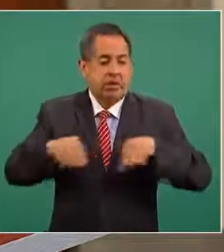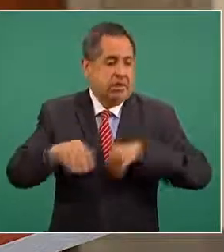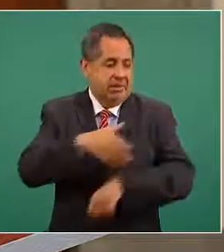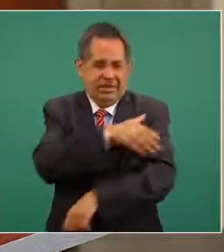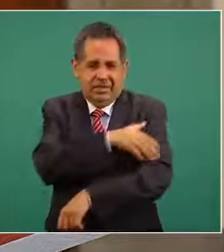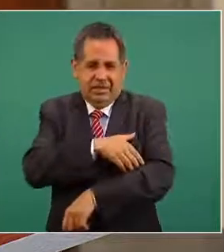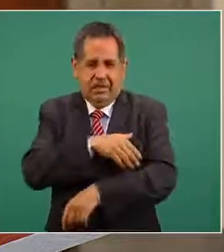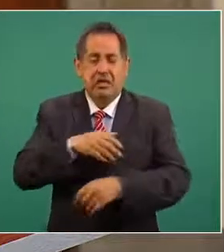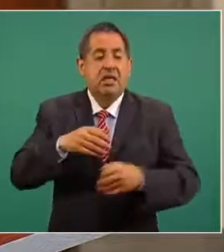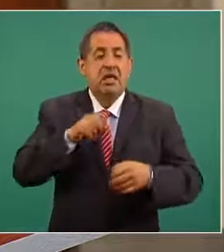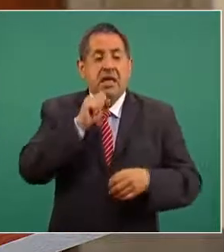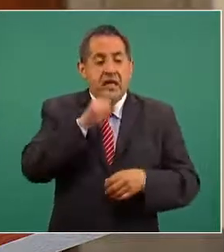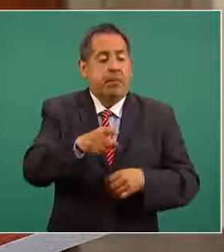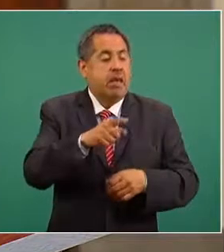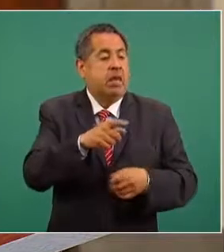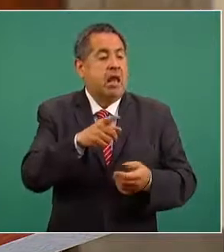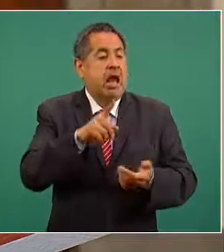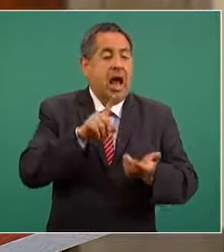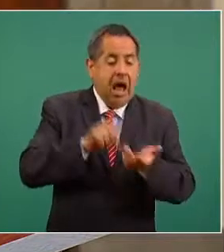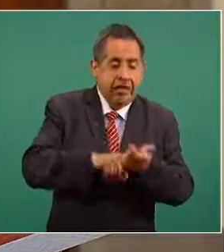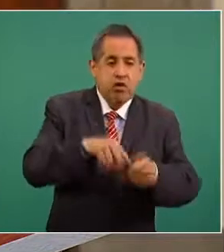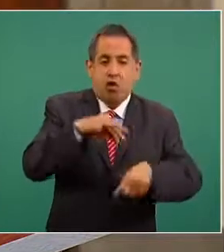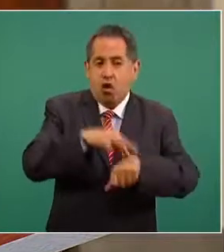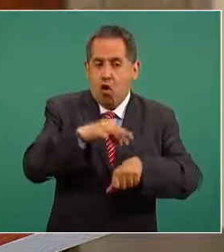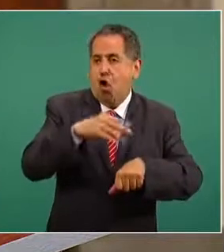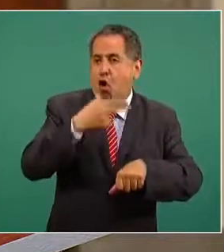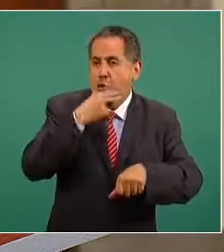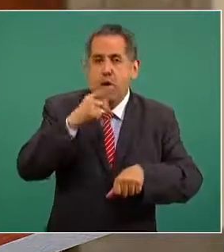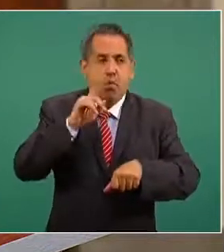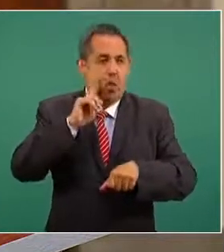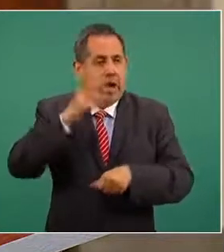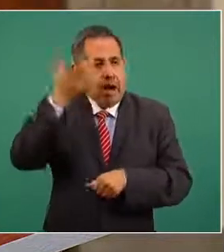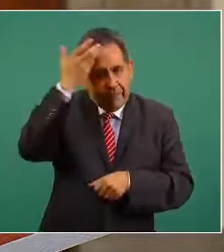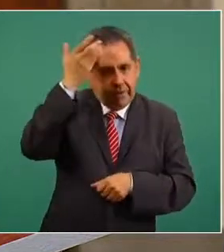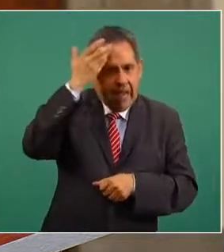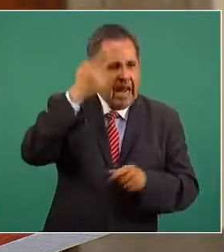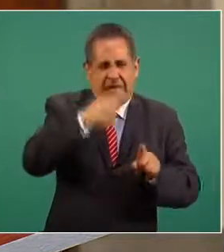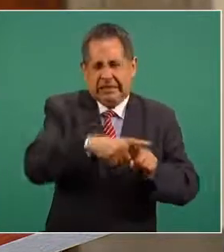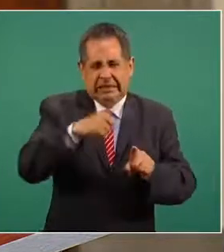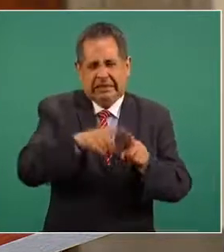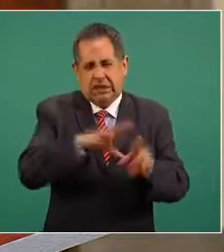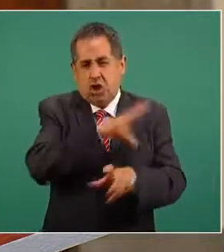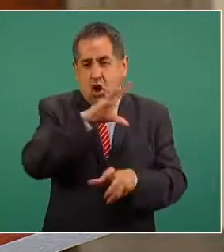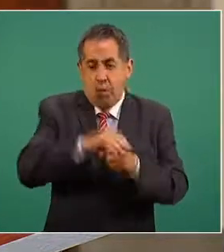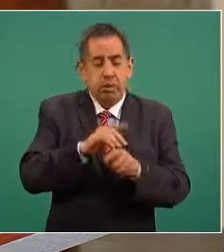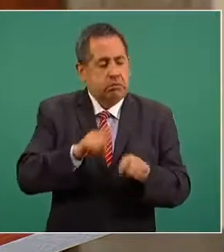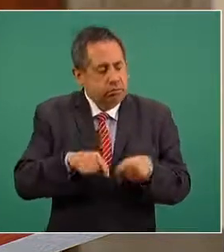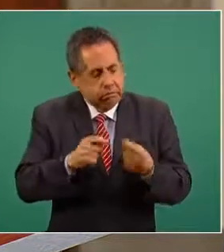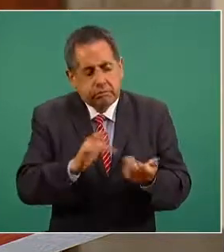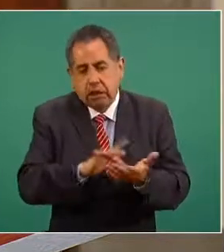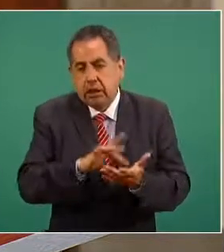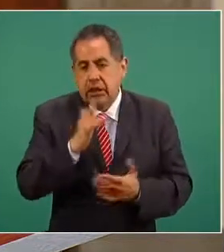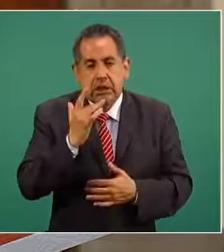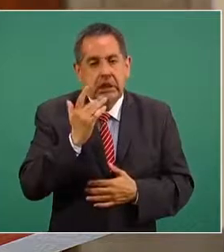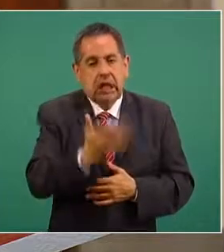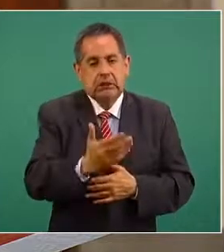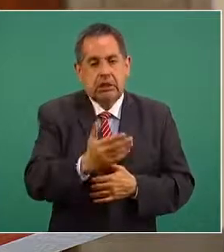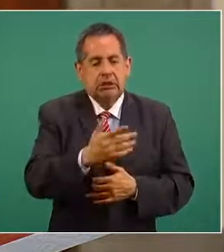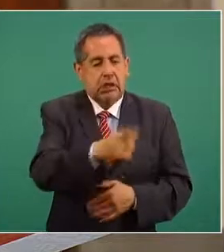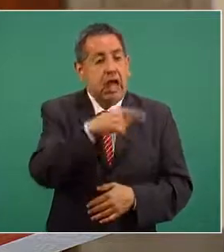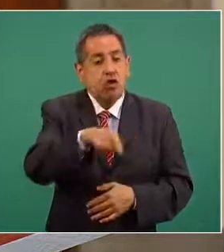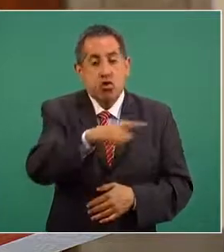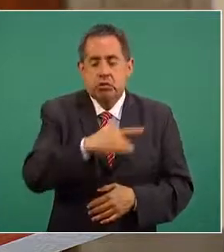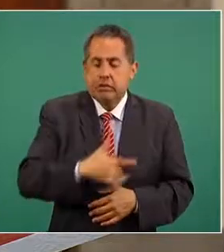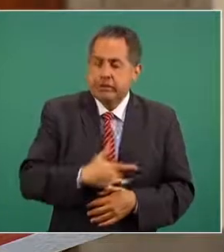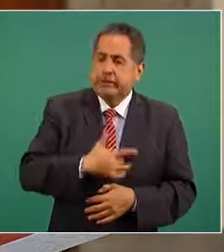del sector salud a las enfermeras a los médicos que actúan con humanismo